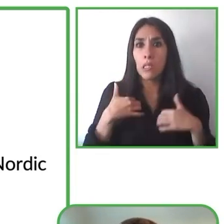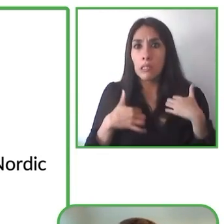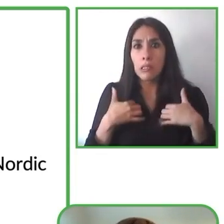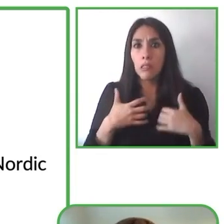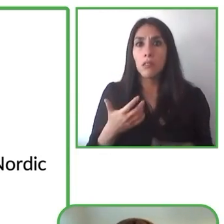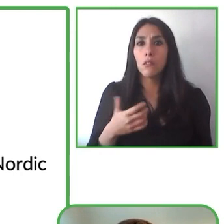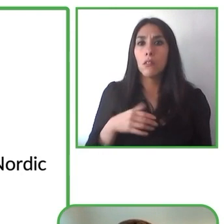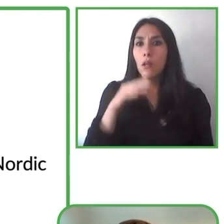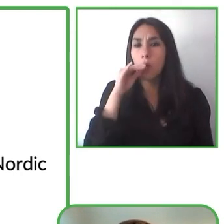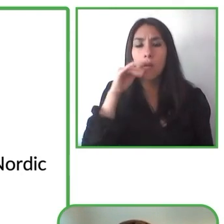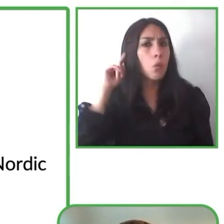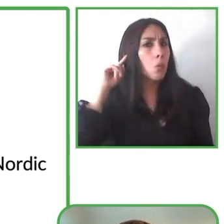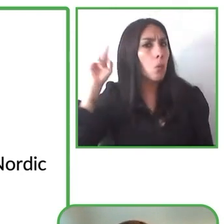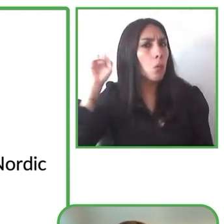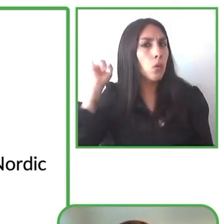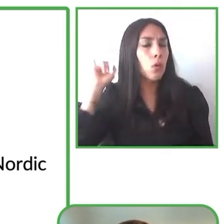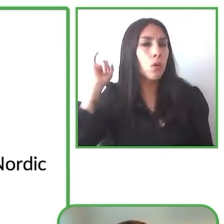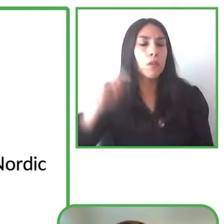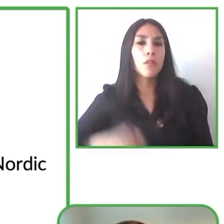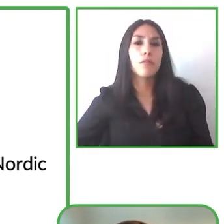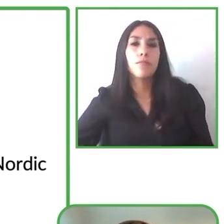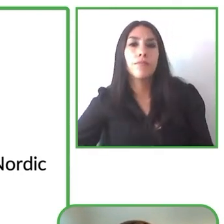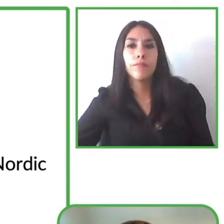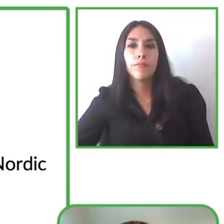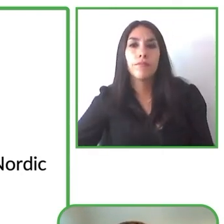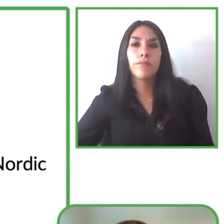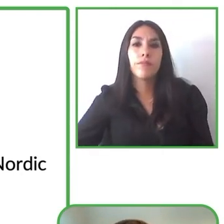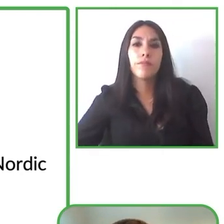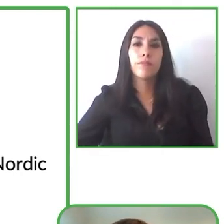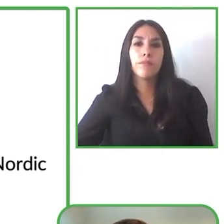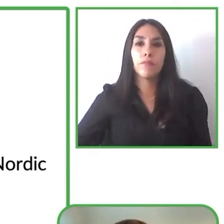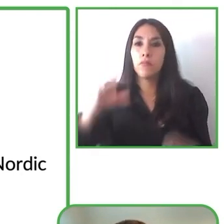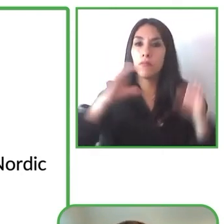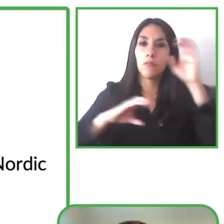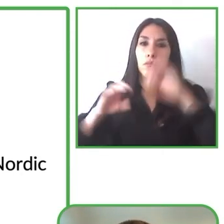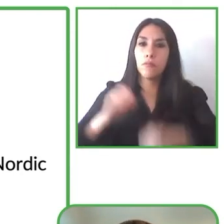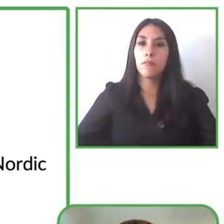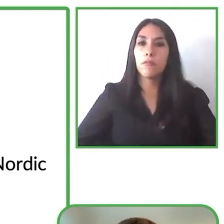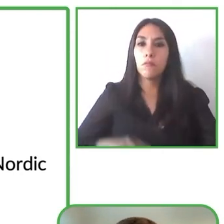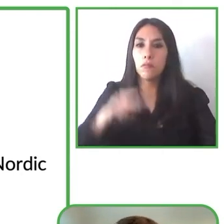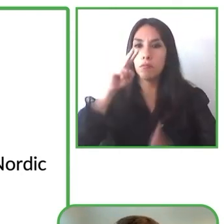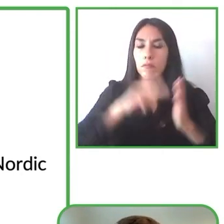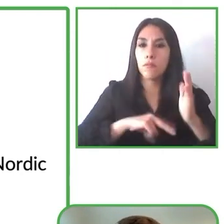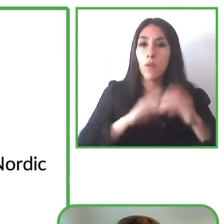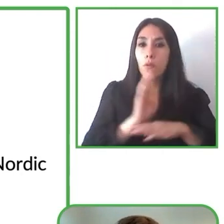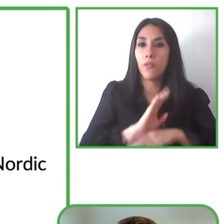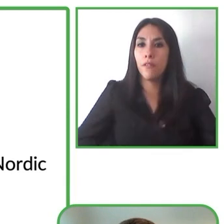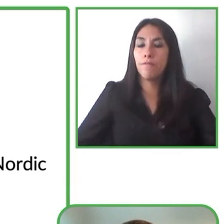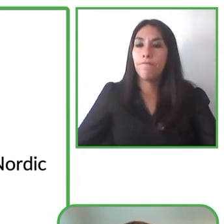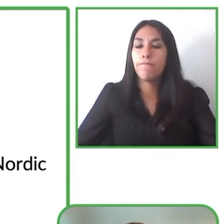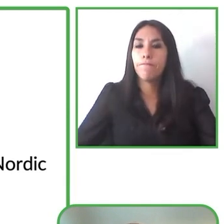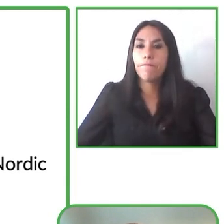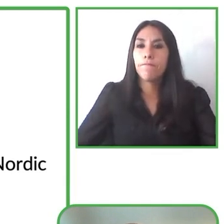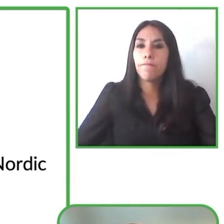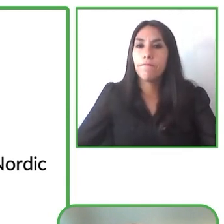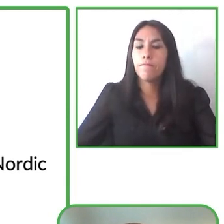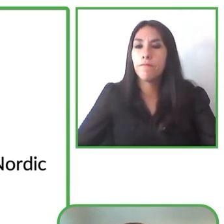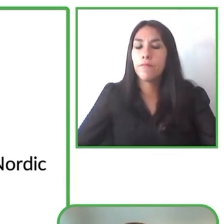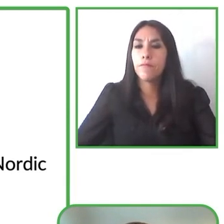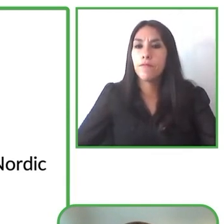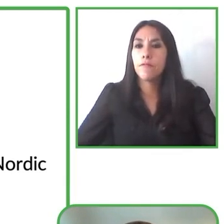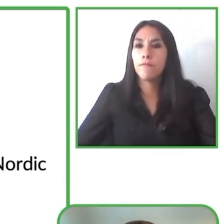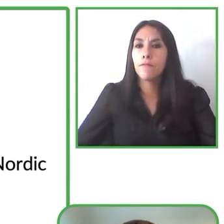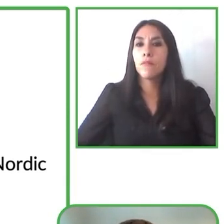encuentre la película que uno quiere mirar y se va con el app ya se hace todo tenemos